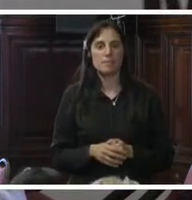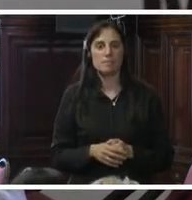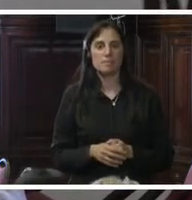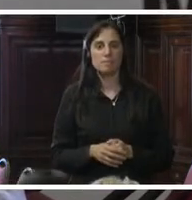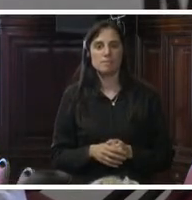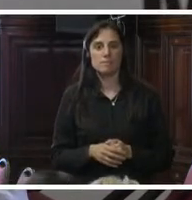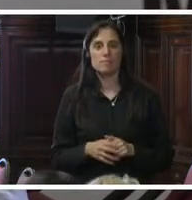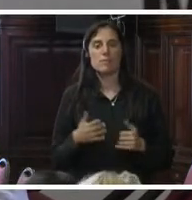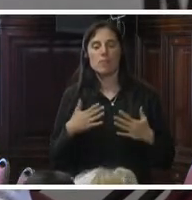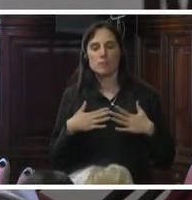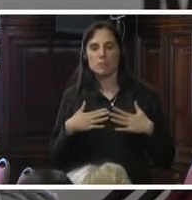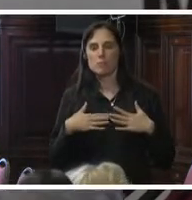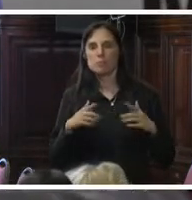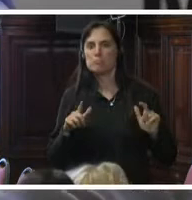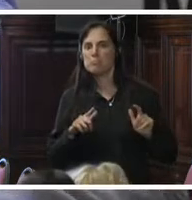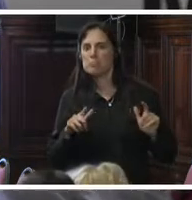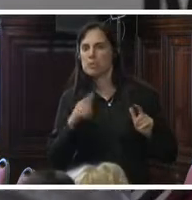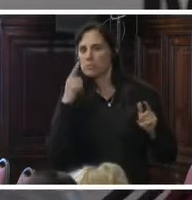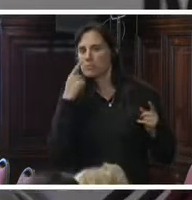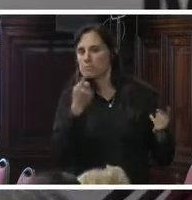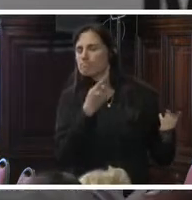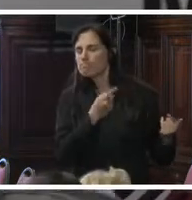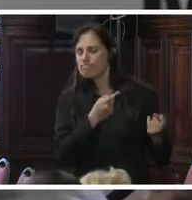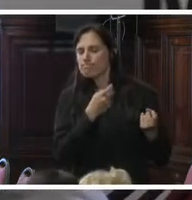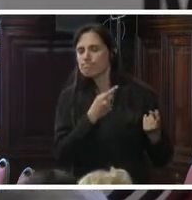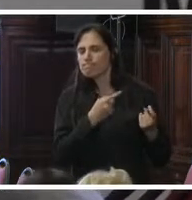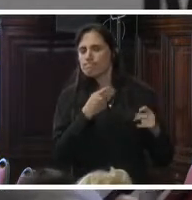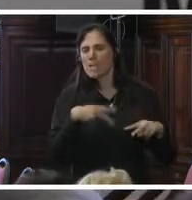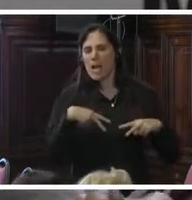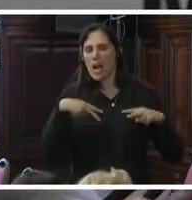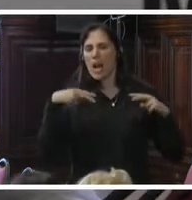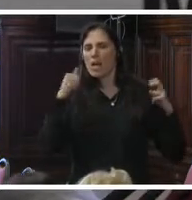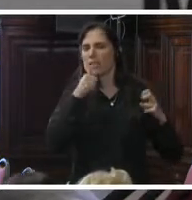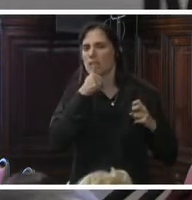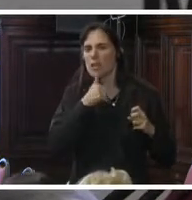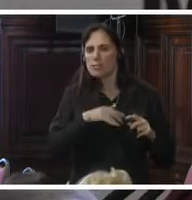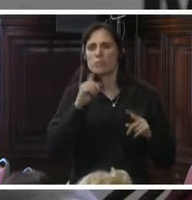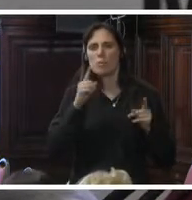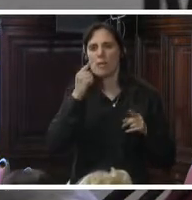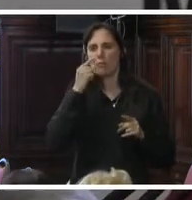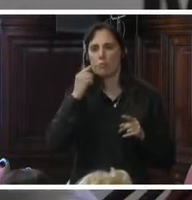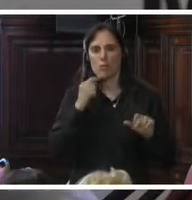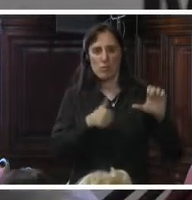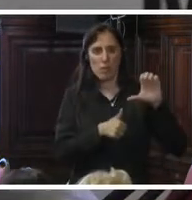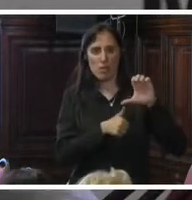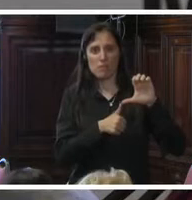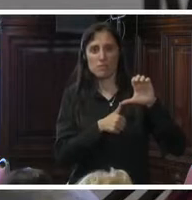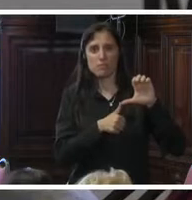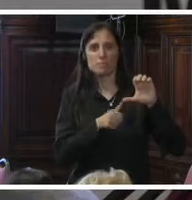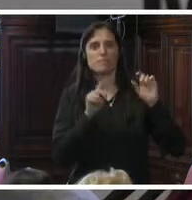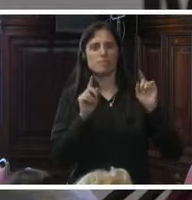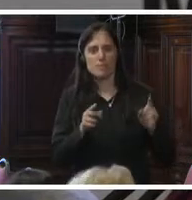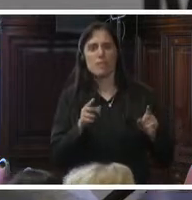Estoy esperando escuchar un análisis de hechos y cifras del Caribe. Estamos